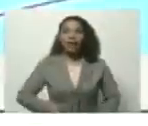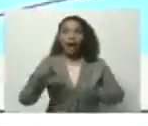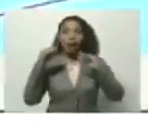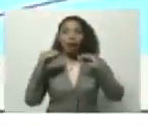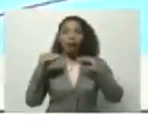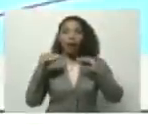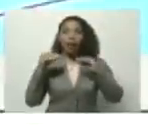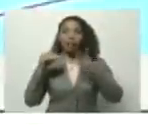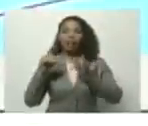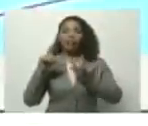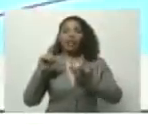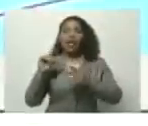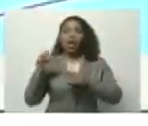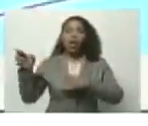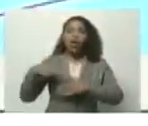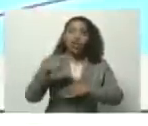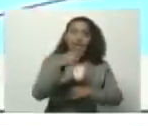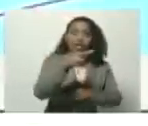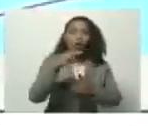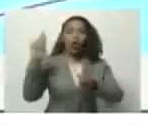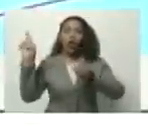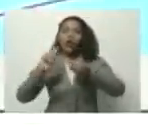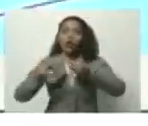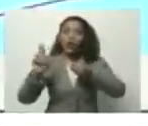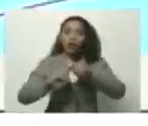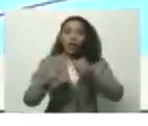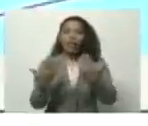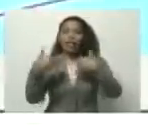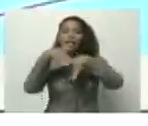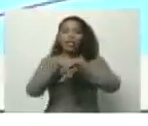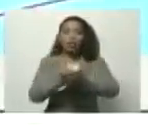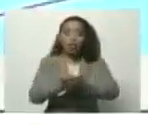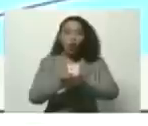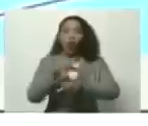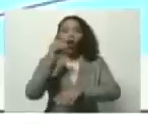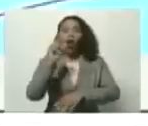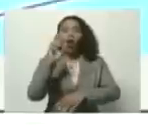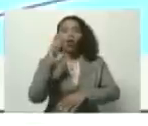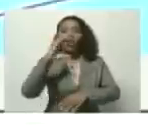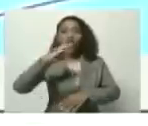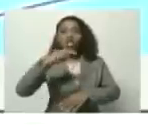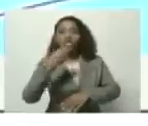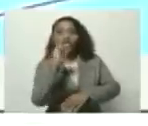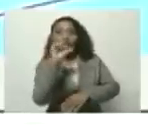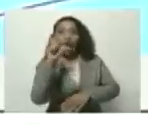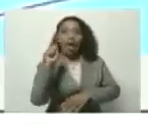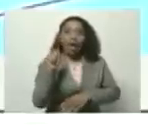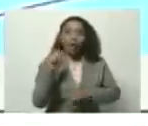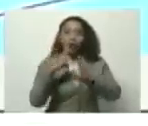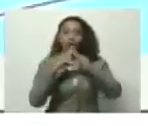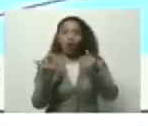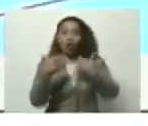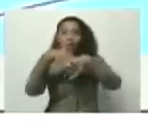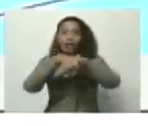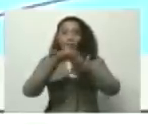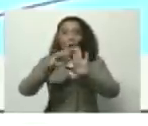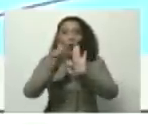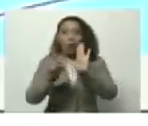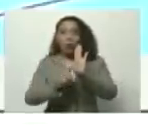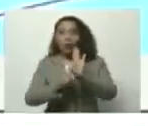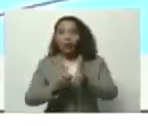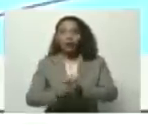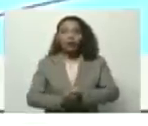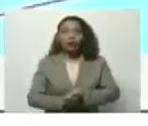Margarita, de los Roques, se ha incluido también la Orchila, me ha pedido el presidente que se incluya la Orchila, bueno, los Llanos